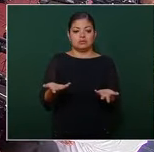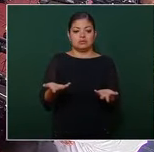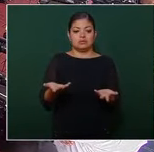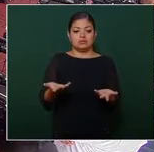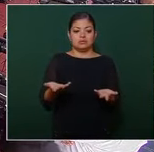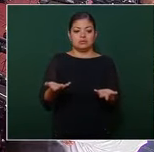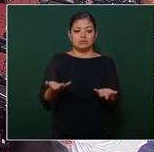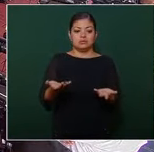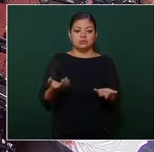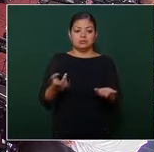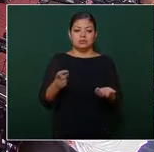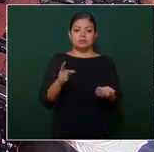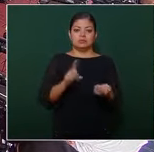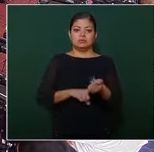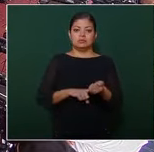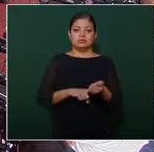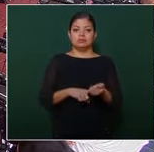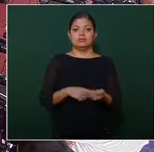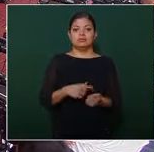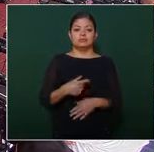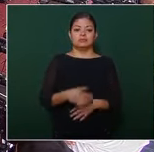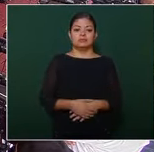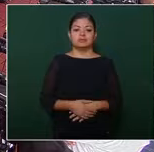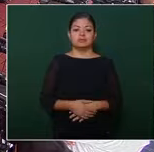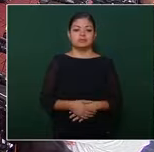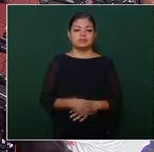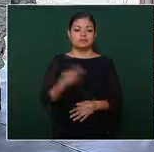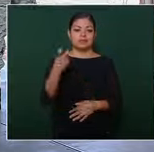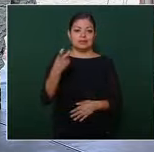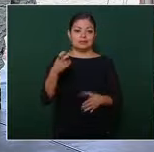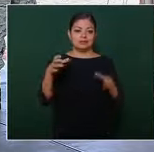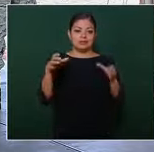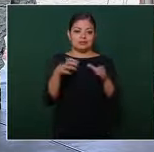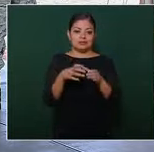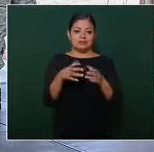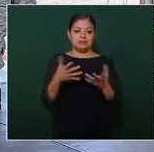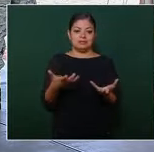era una corporación